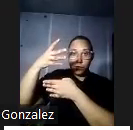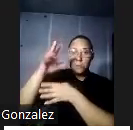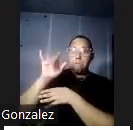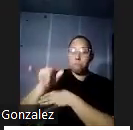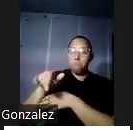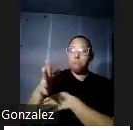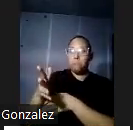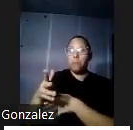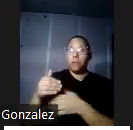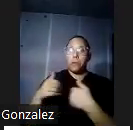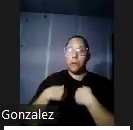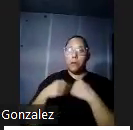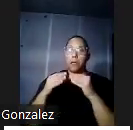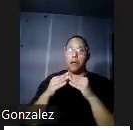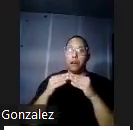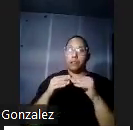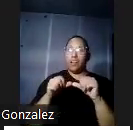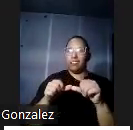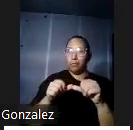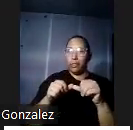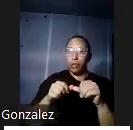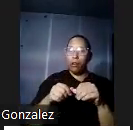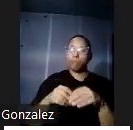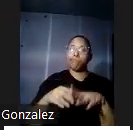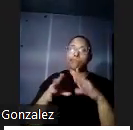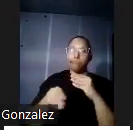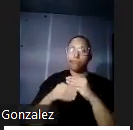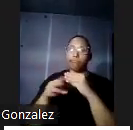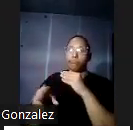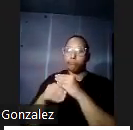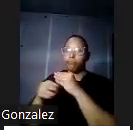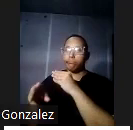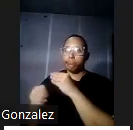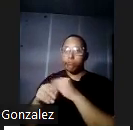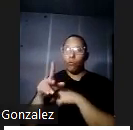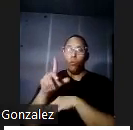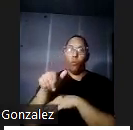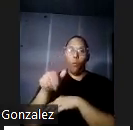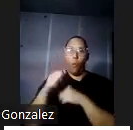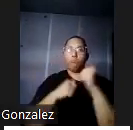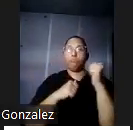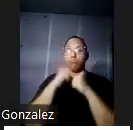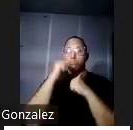lo que vamos a ver a continuación fue añadido más tarde esa era parte de la tejasa